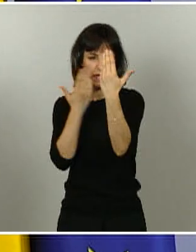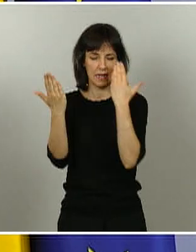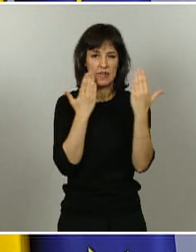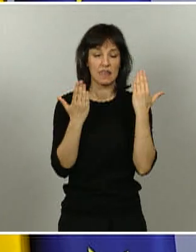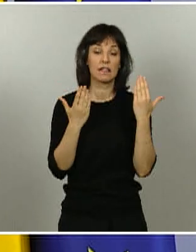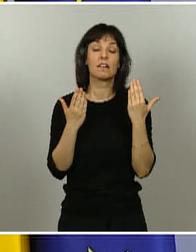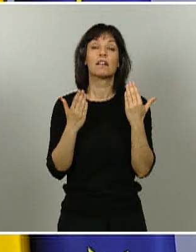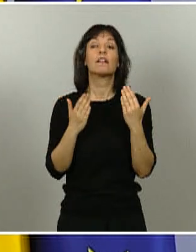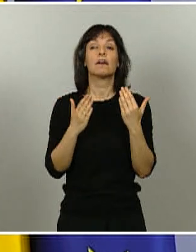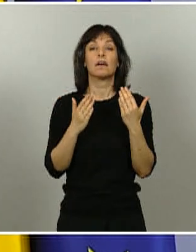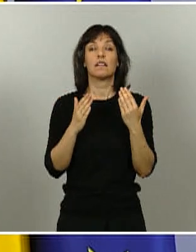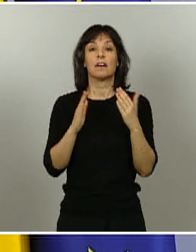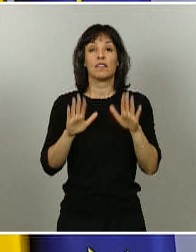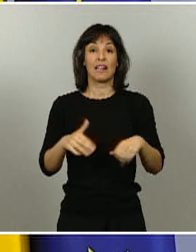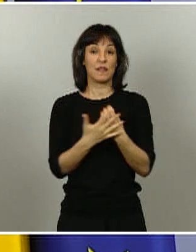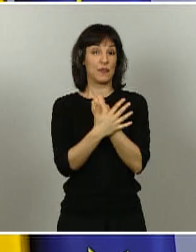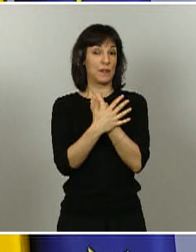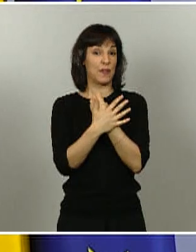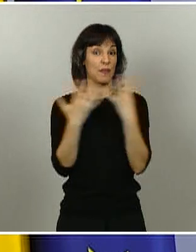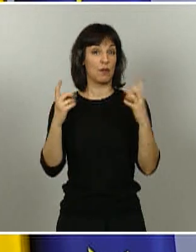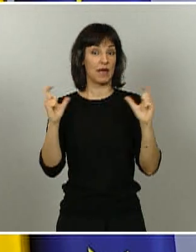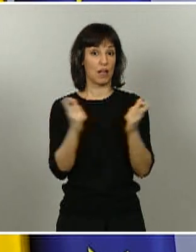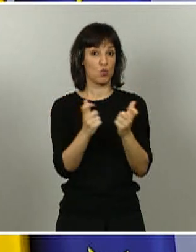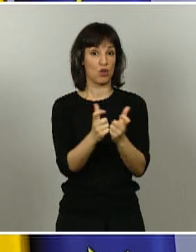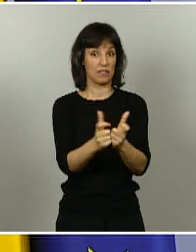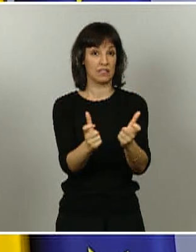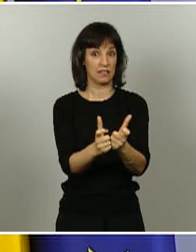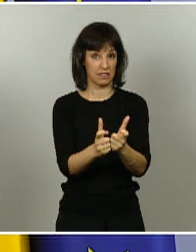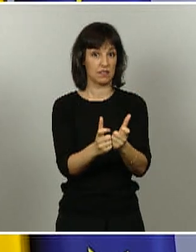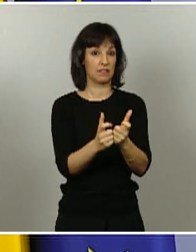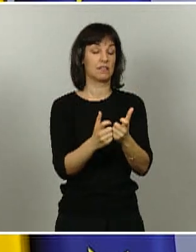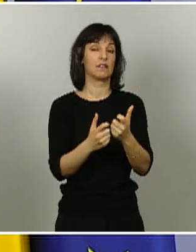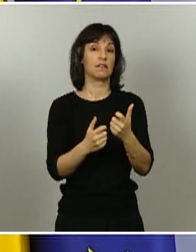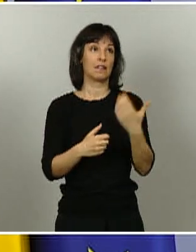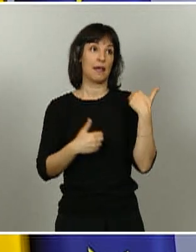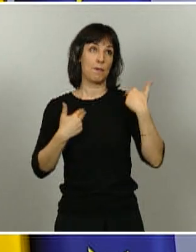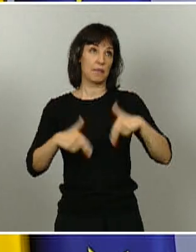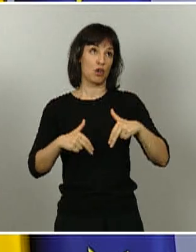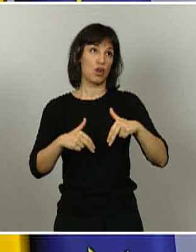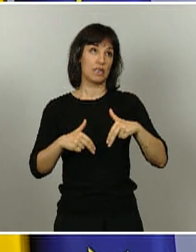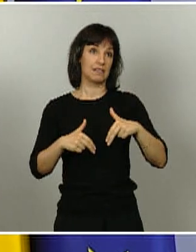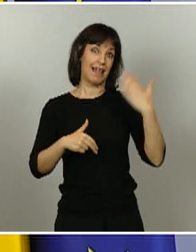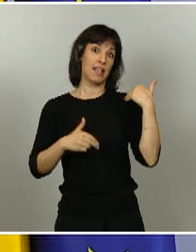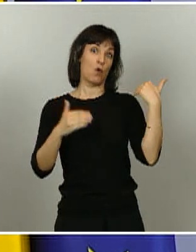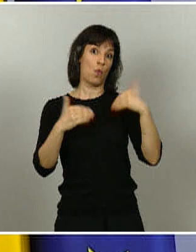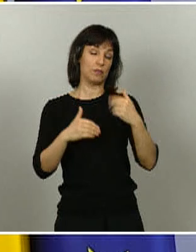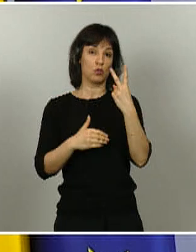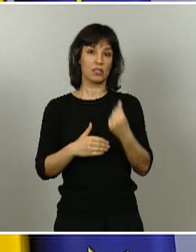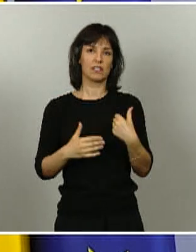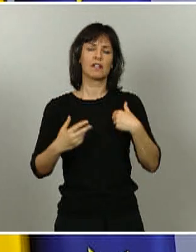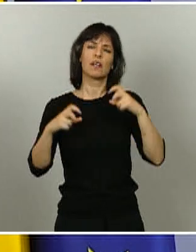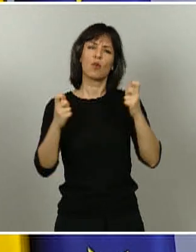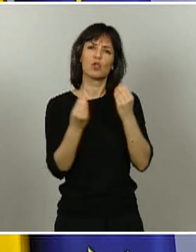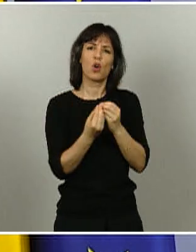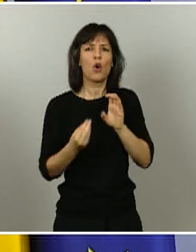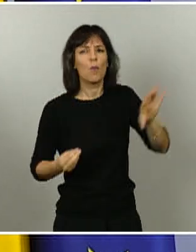19 reuniones bilaterales, entre este miércoles y ayer jueves, con todas y cada una de las comunidades autónomas y las ciudades autónomas de